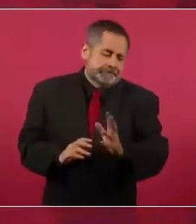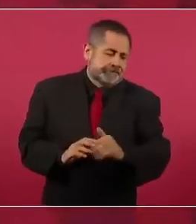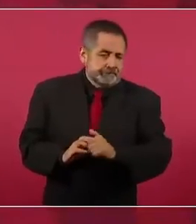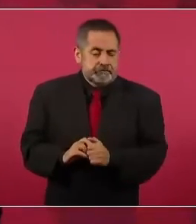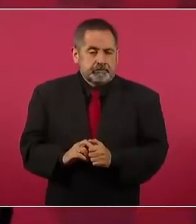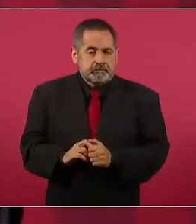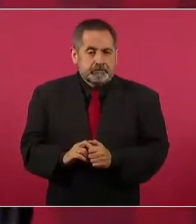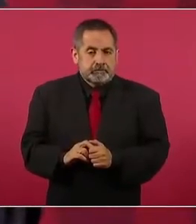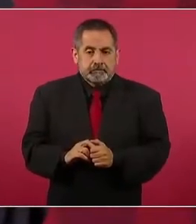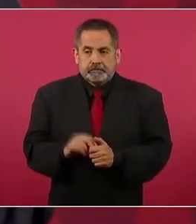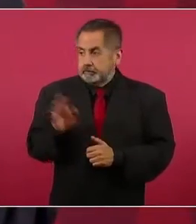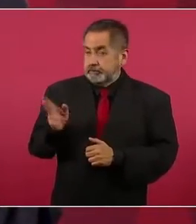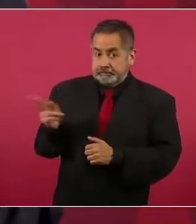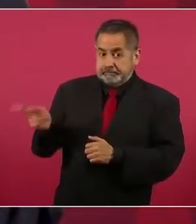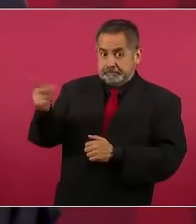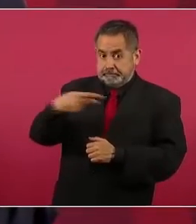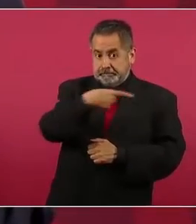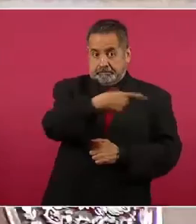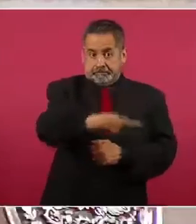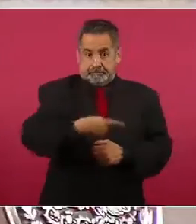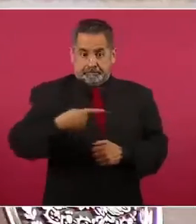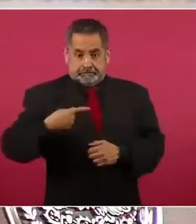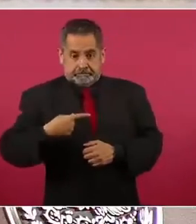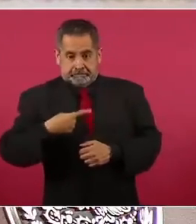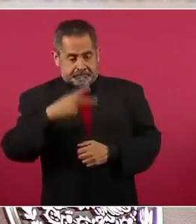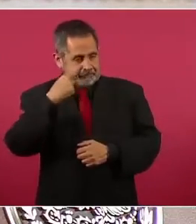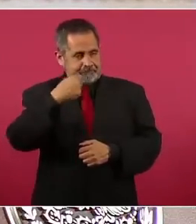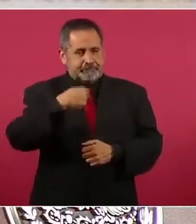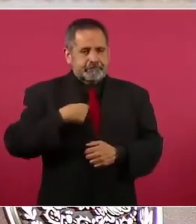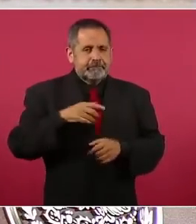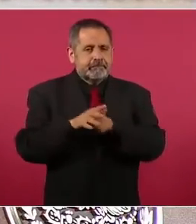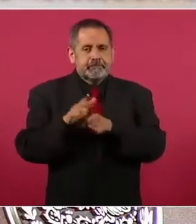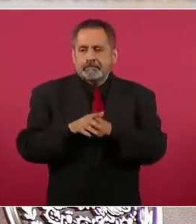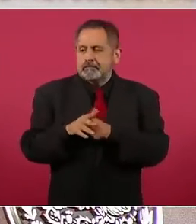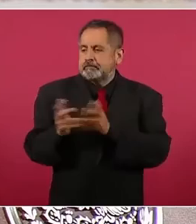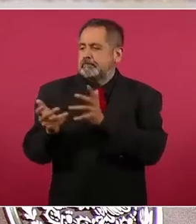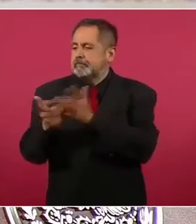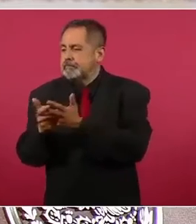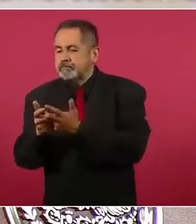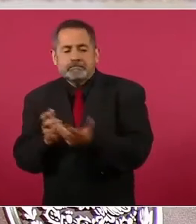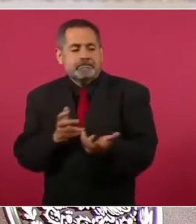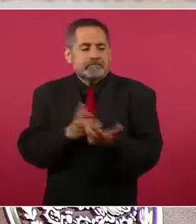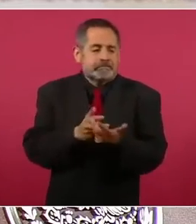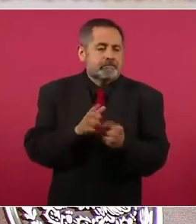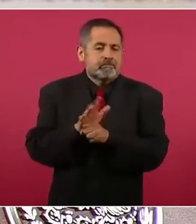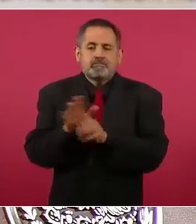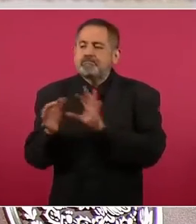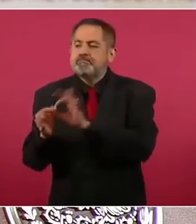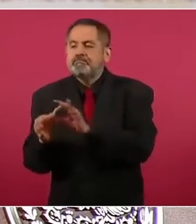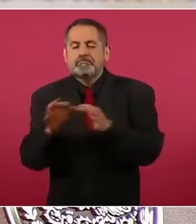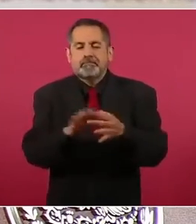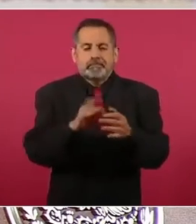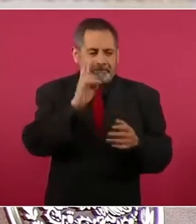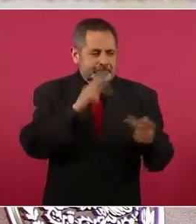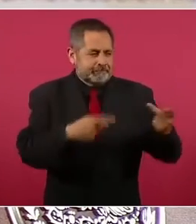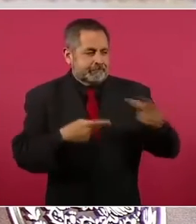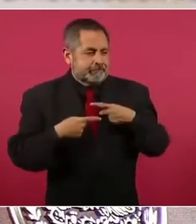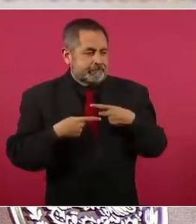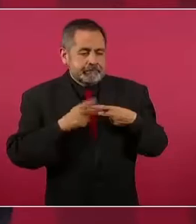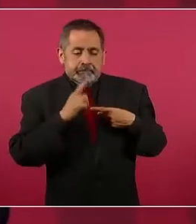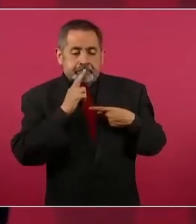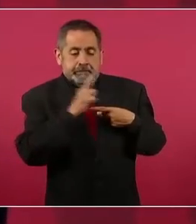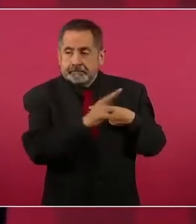Y entonces me decían para ver si podían tener